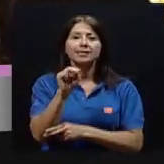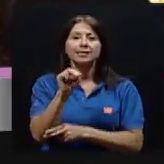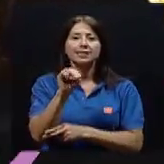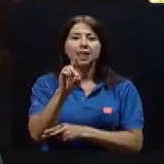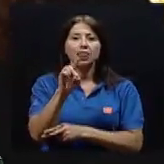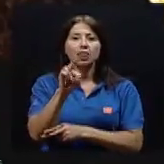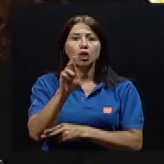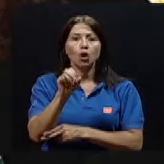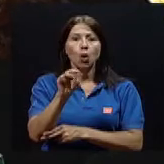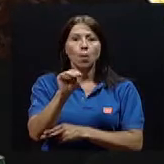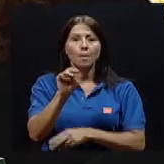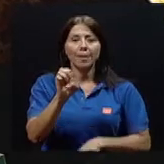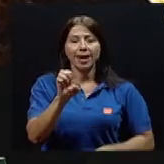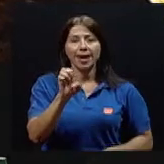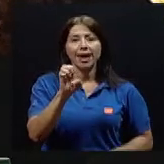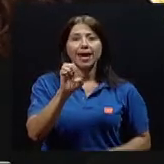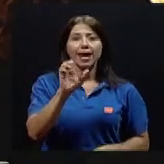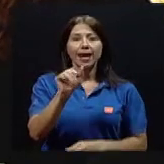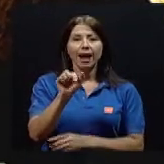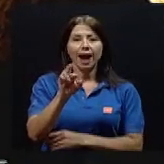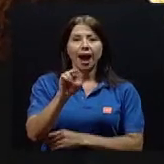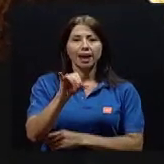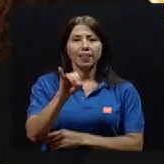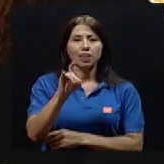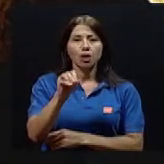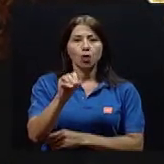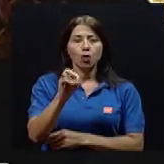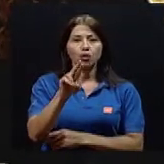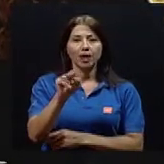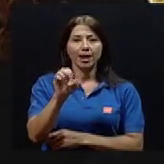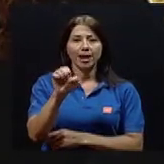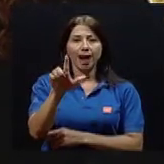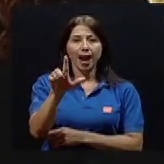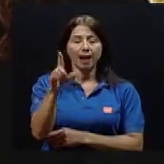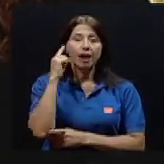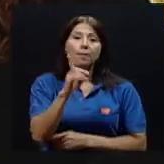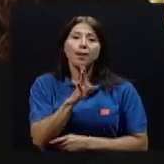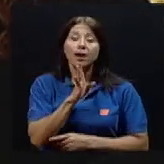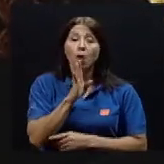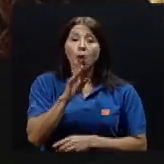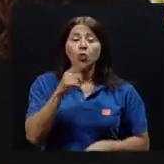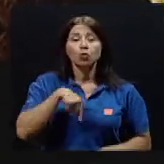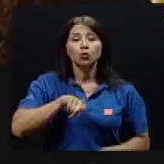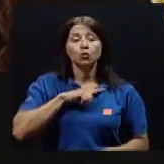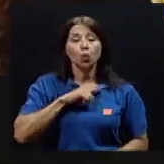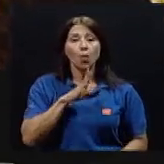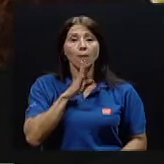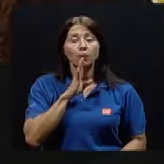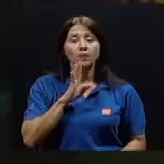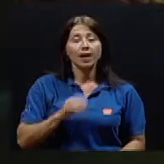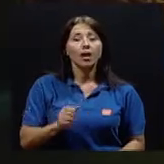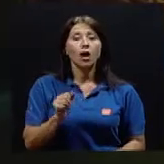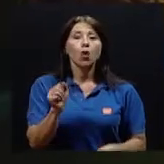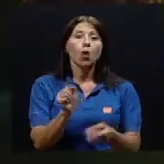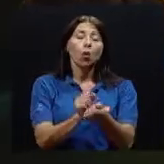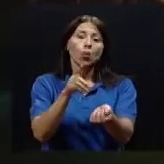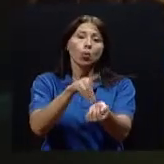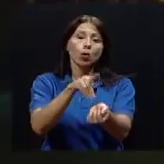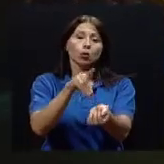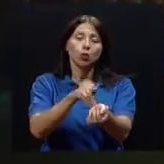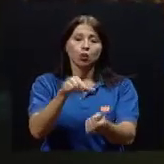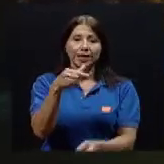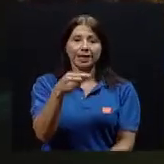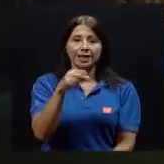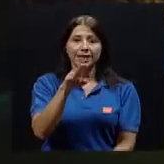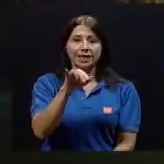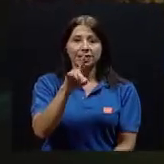ello, el día de hoy, vamos a estar compartiendo una conversación con el doctor Guillermo Rodríguez,